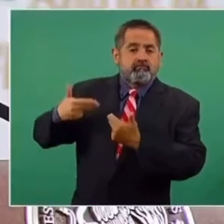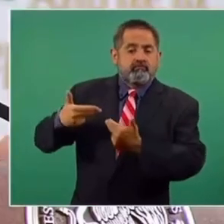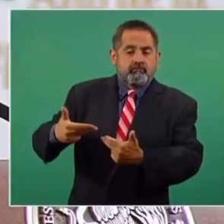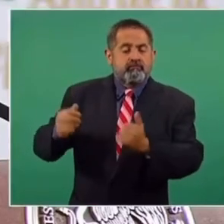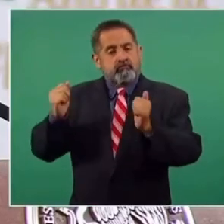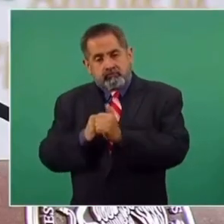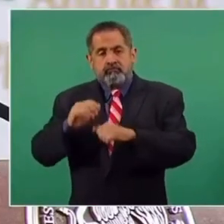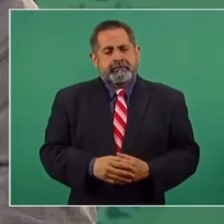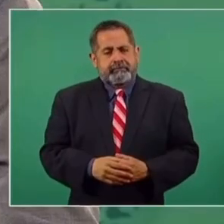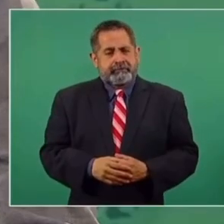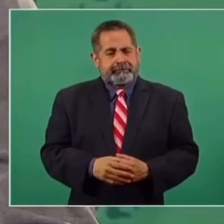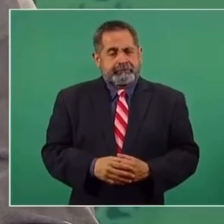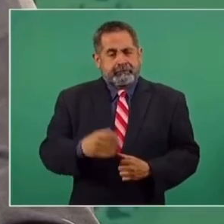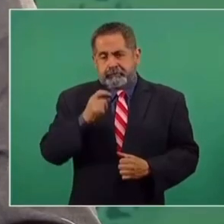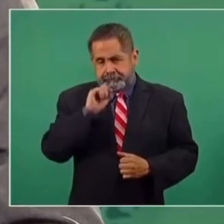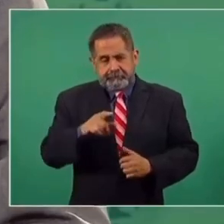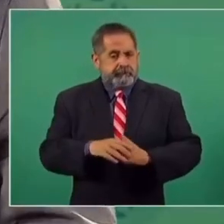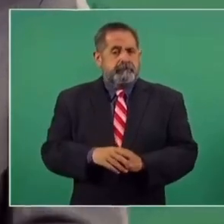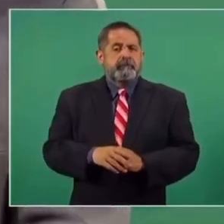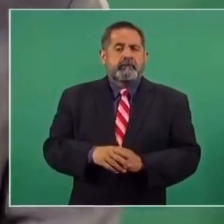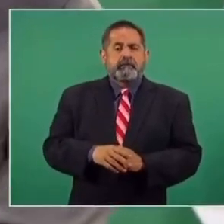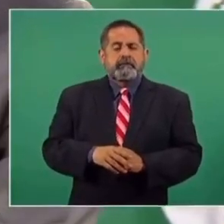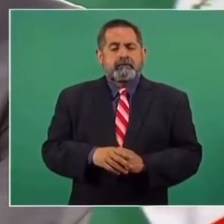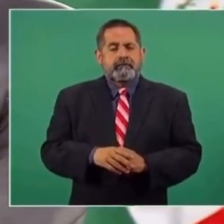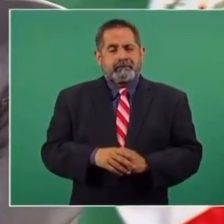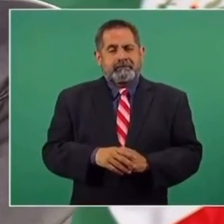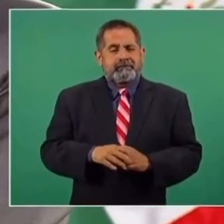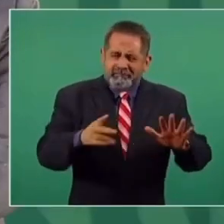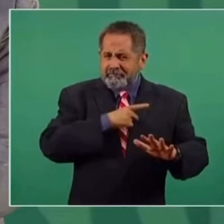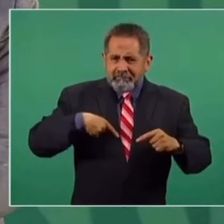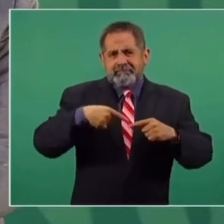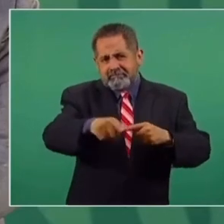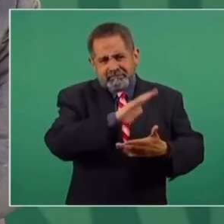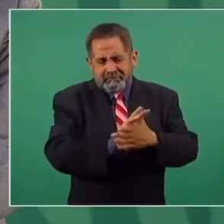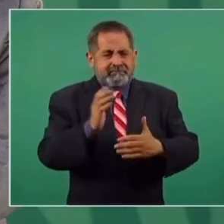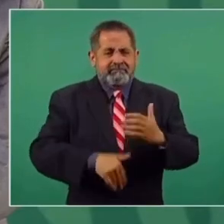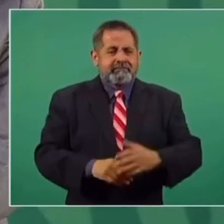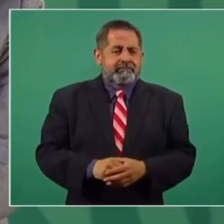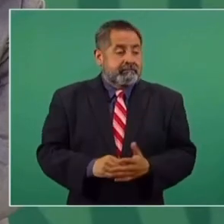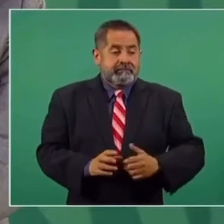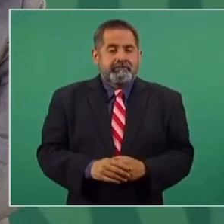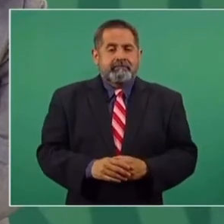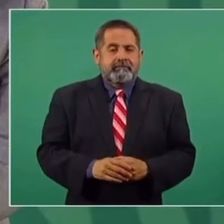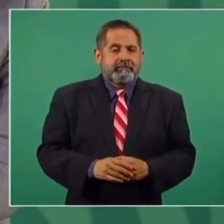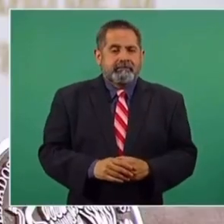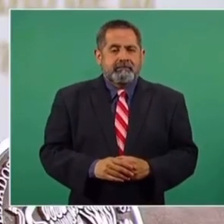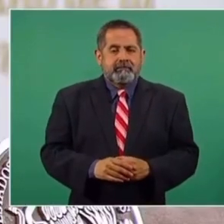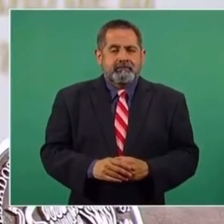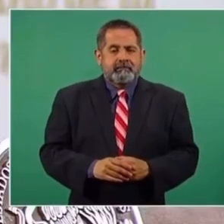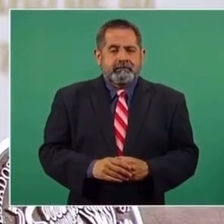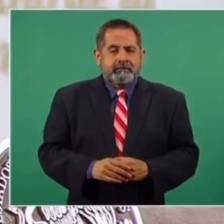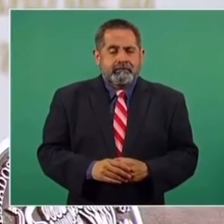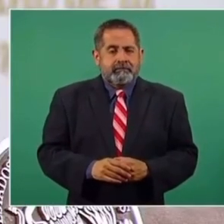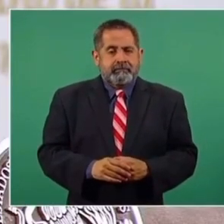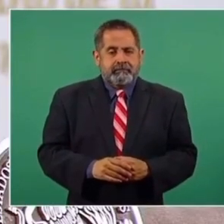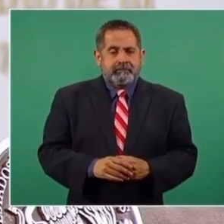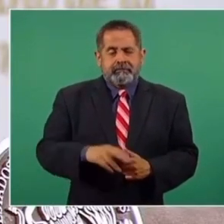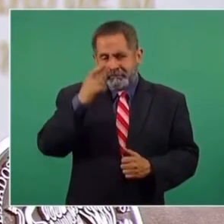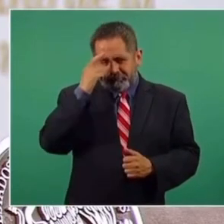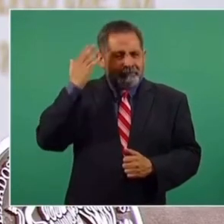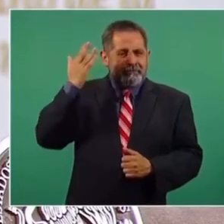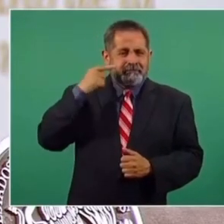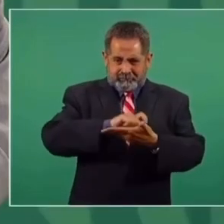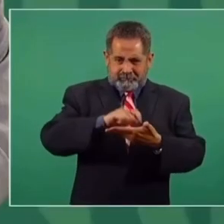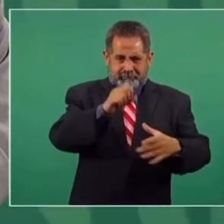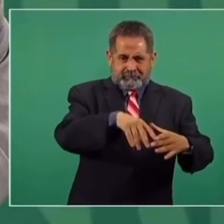Un país democrático. Y todas las formas de fraude. No solo aplicaban el